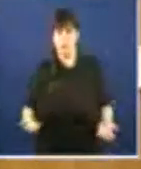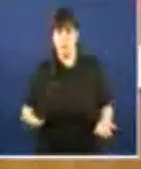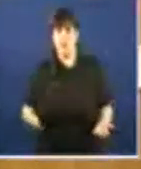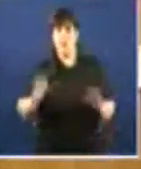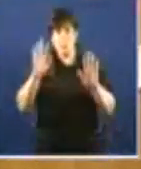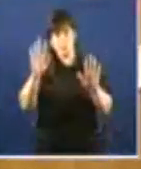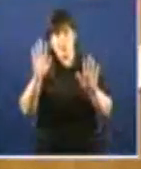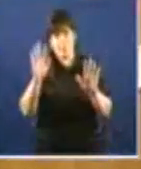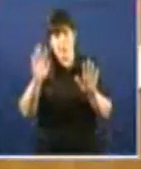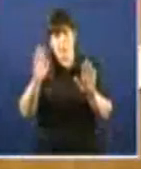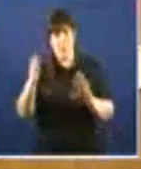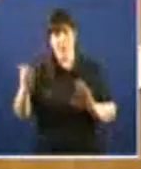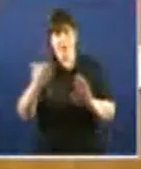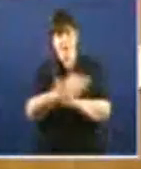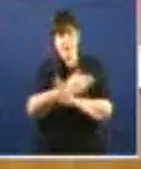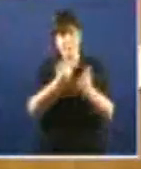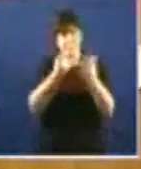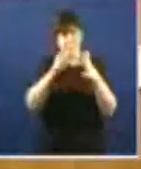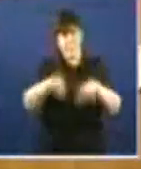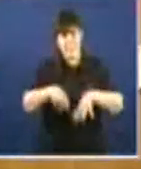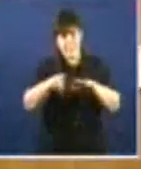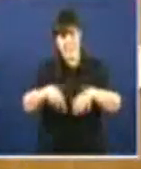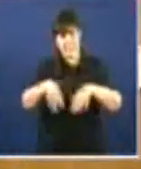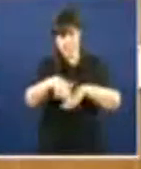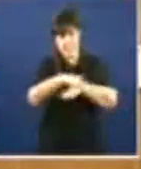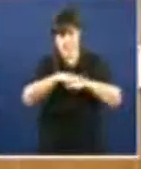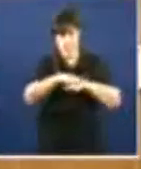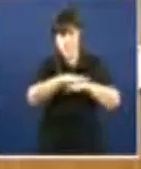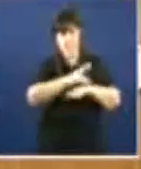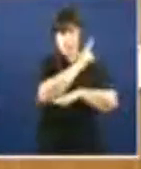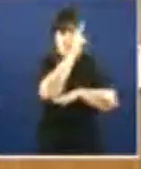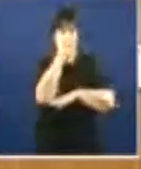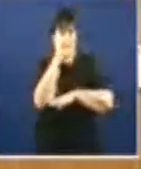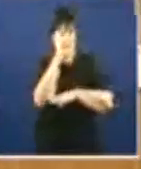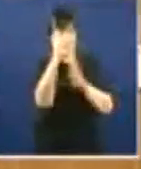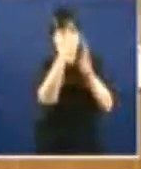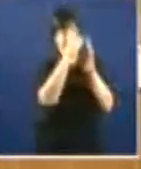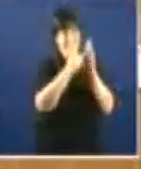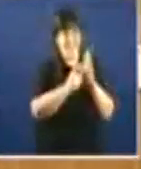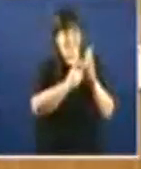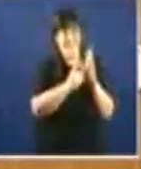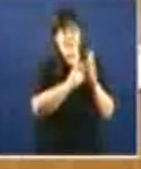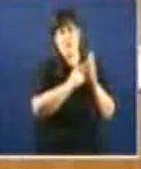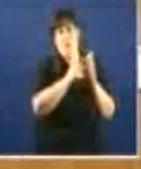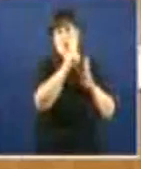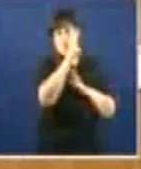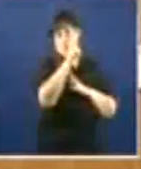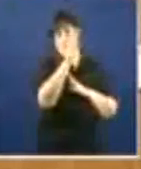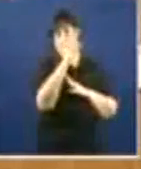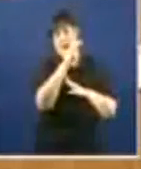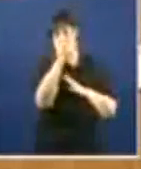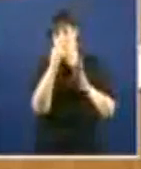de que o Goberno do Estado faga ese decreto 2013 no que se